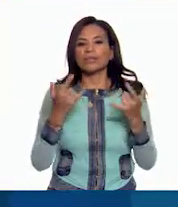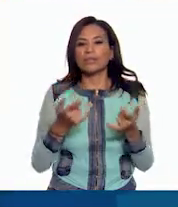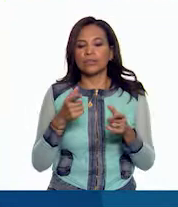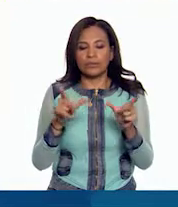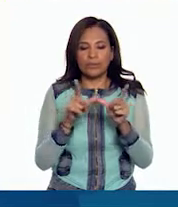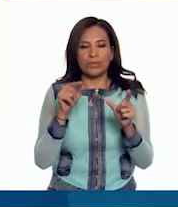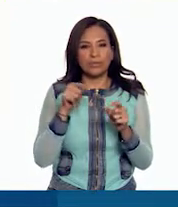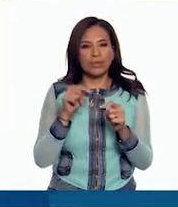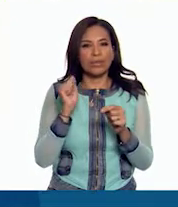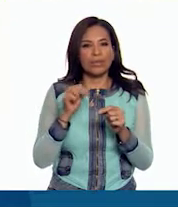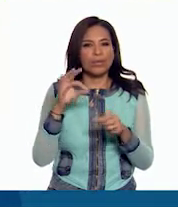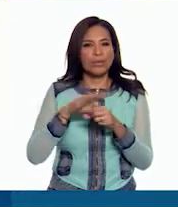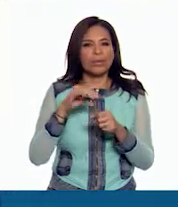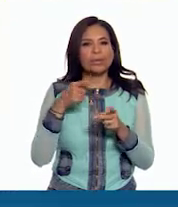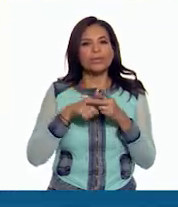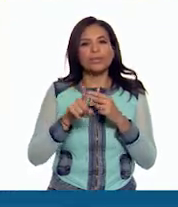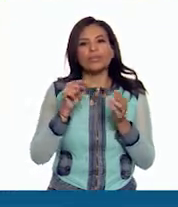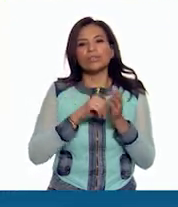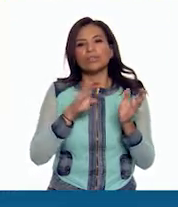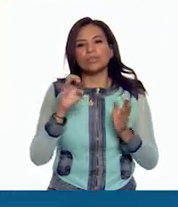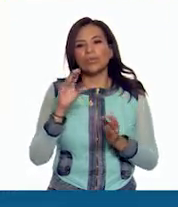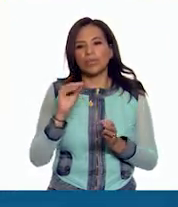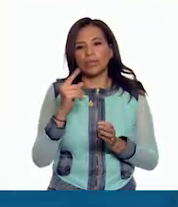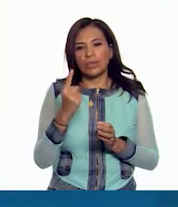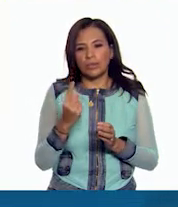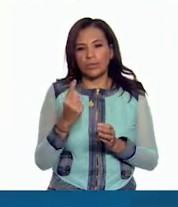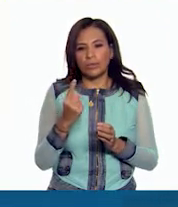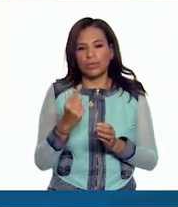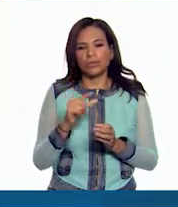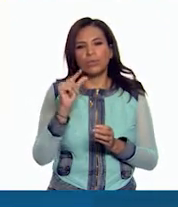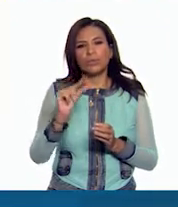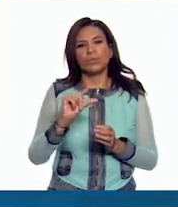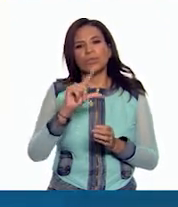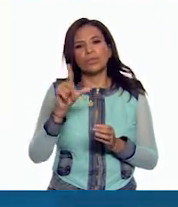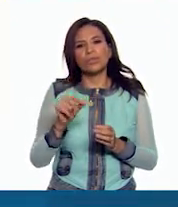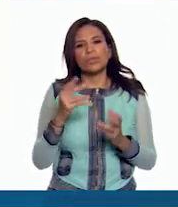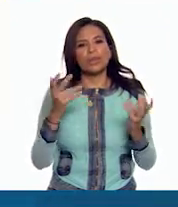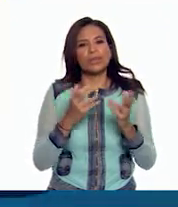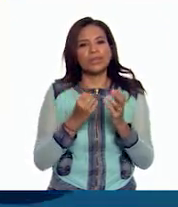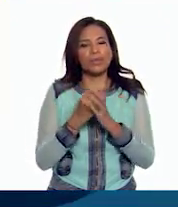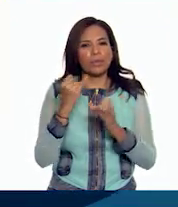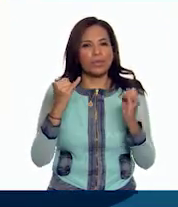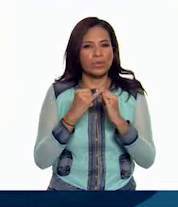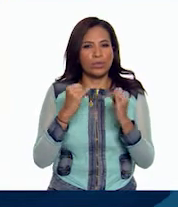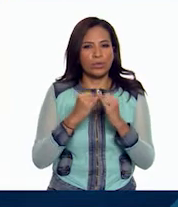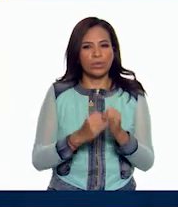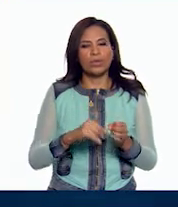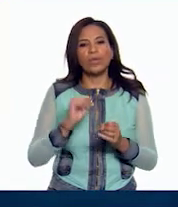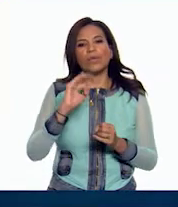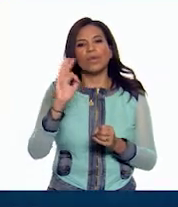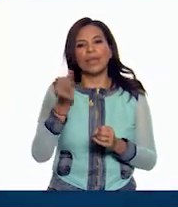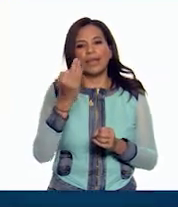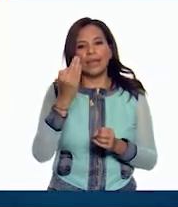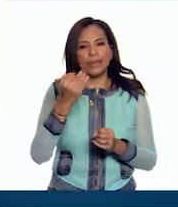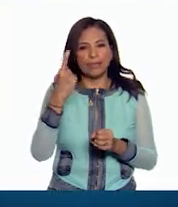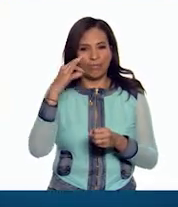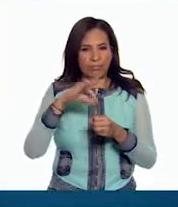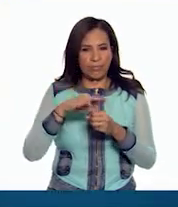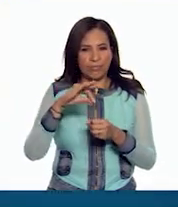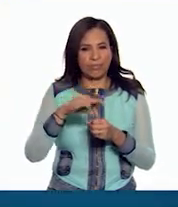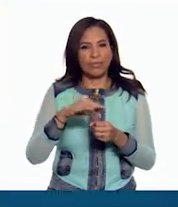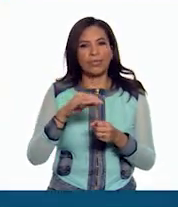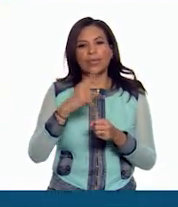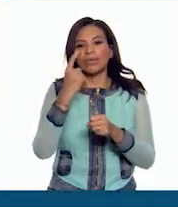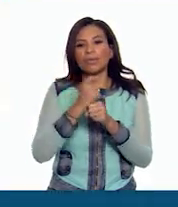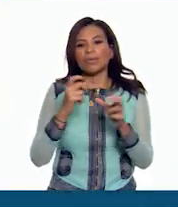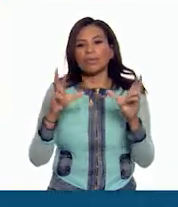credencial para votar inició en 1991, poco después de la creación del Instituto Federal Electoral. La primera